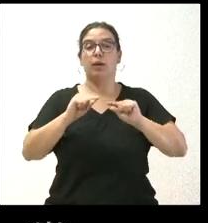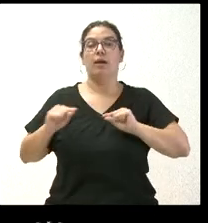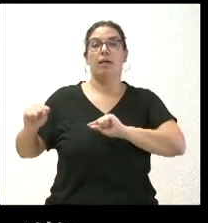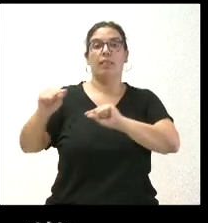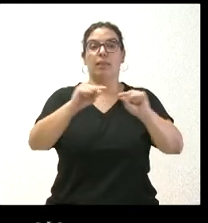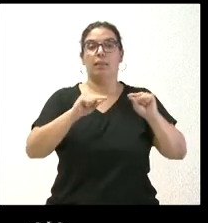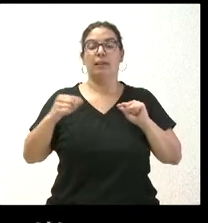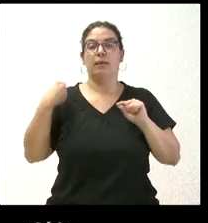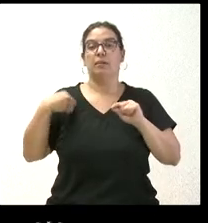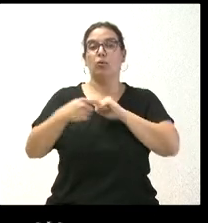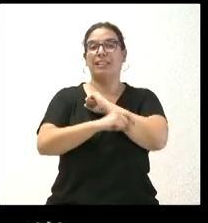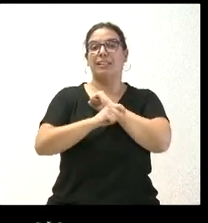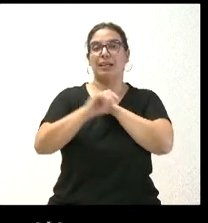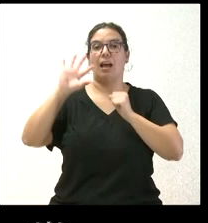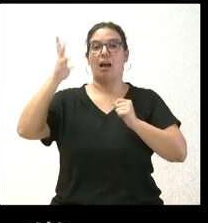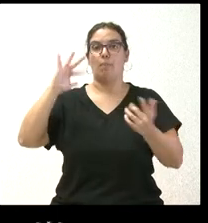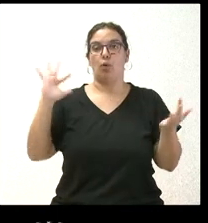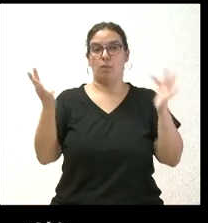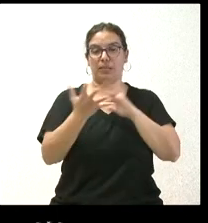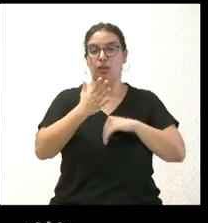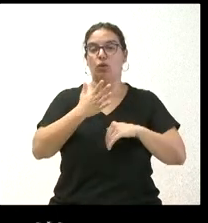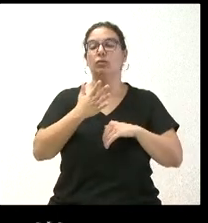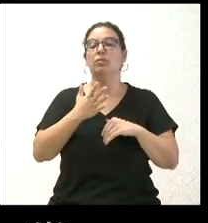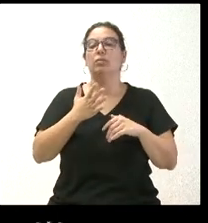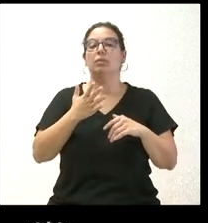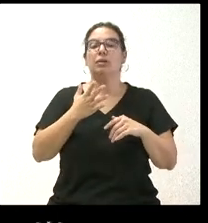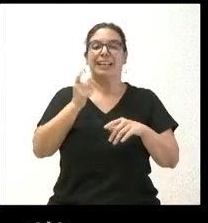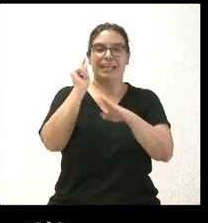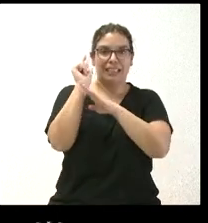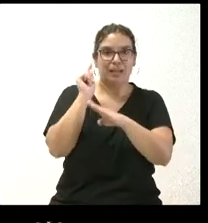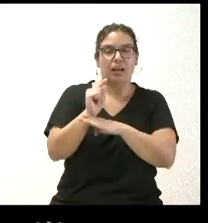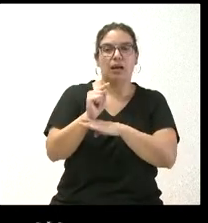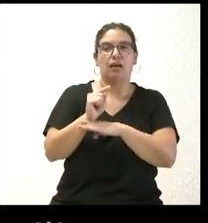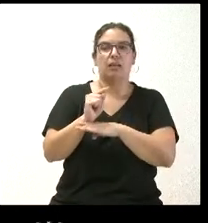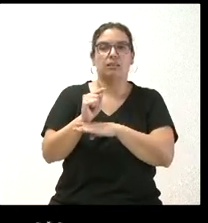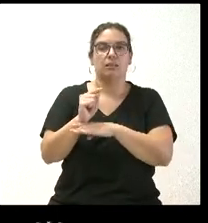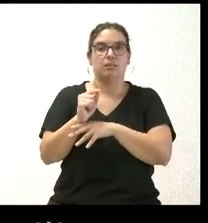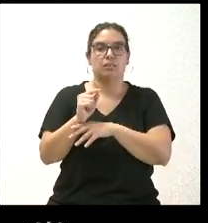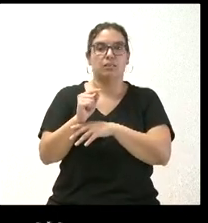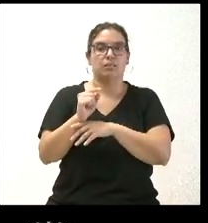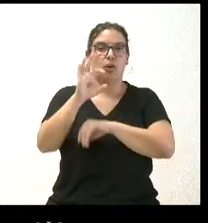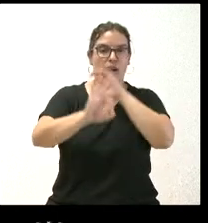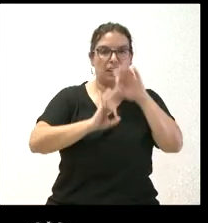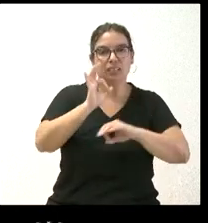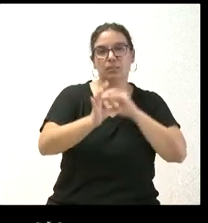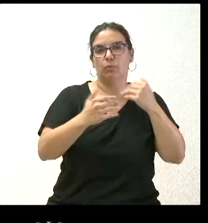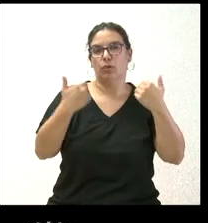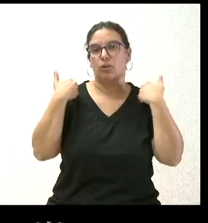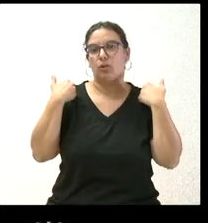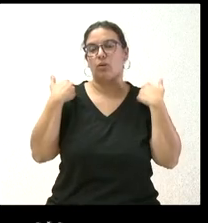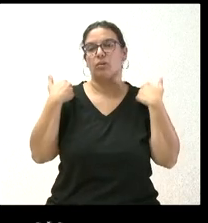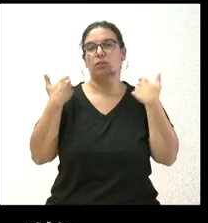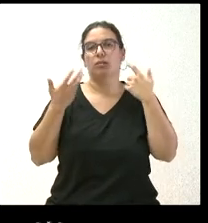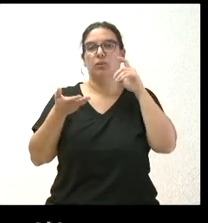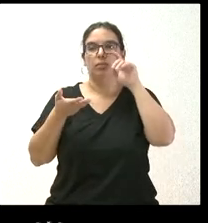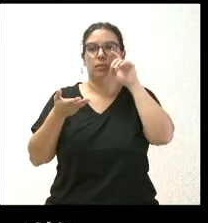de la estrategia del cambio climático entre críticas a este organismo que dice Mario Amilivia